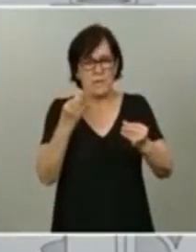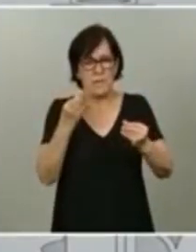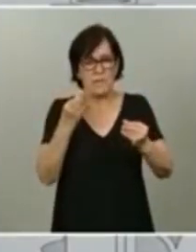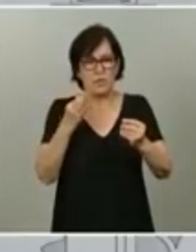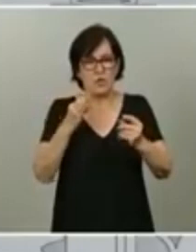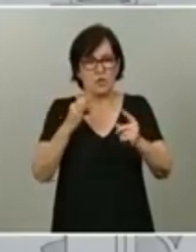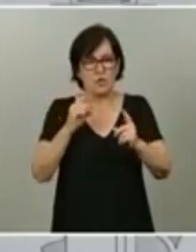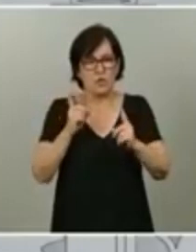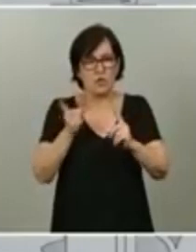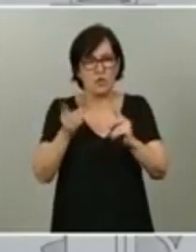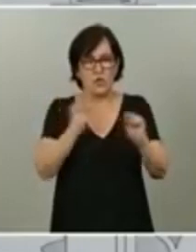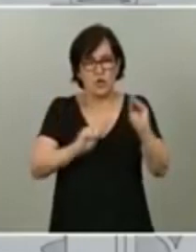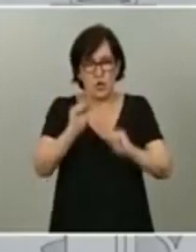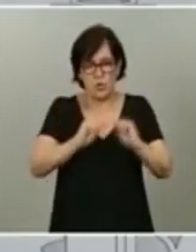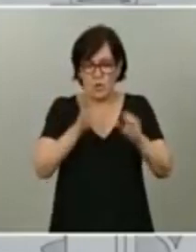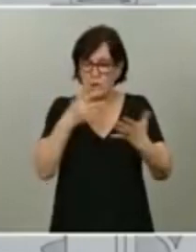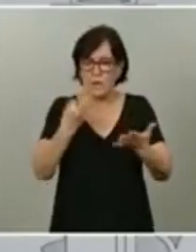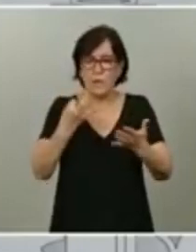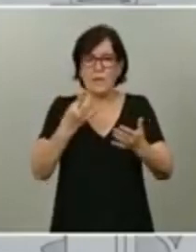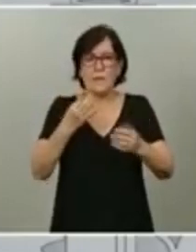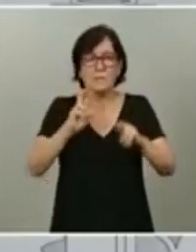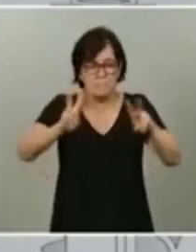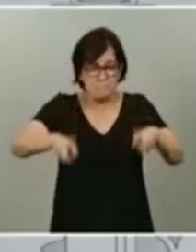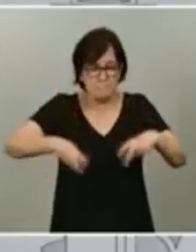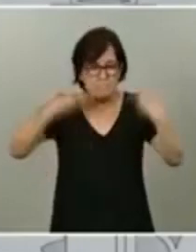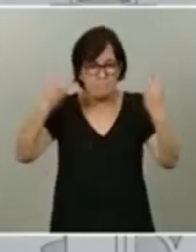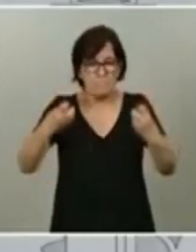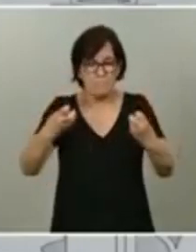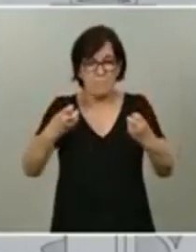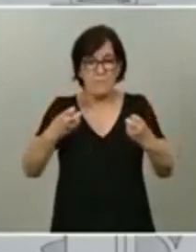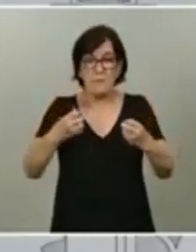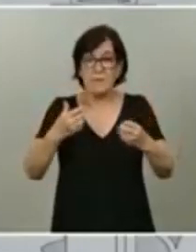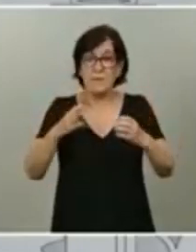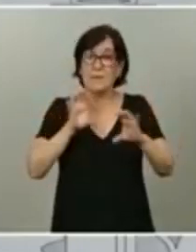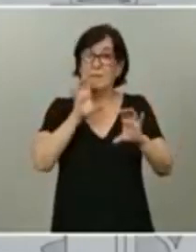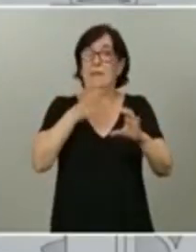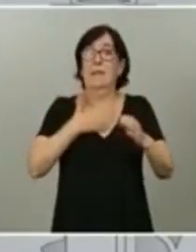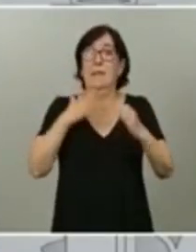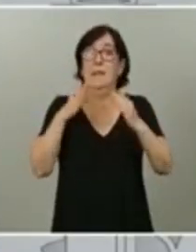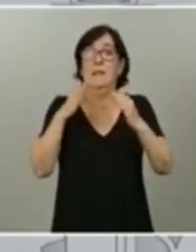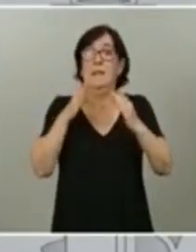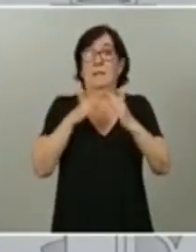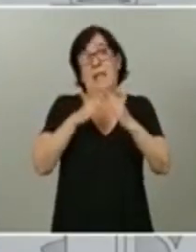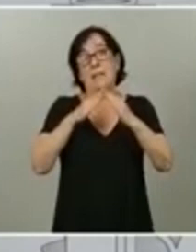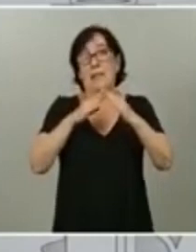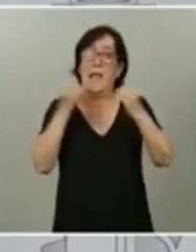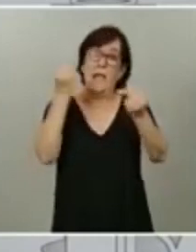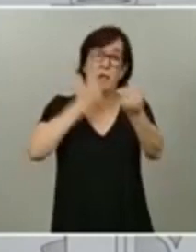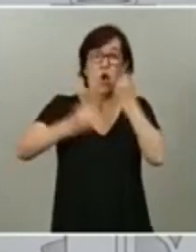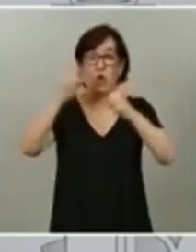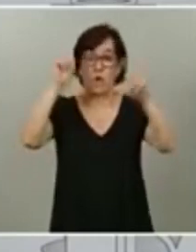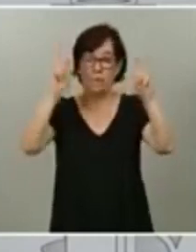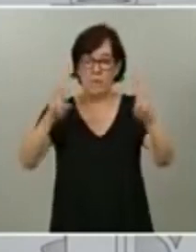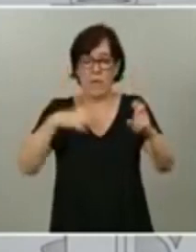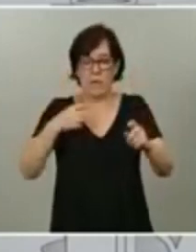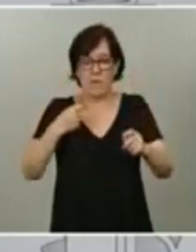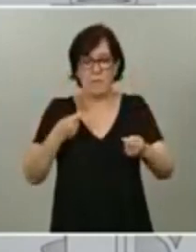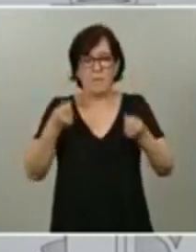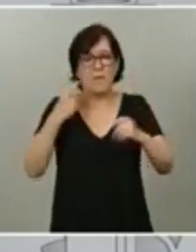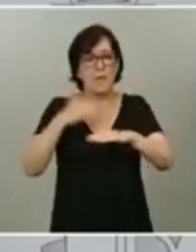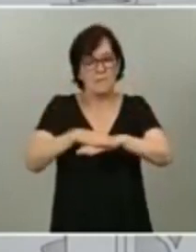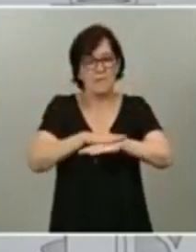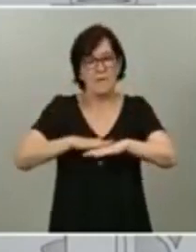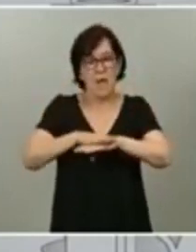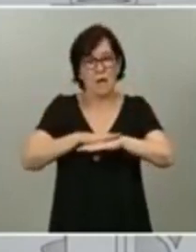consecuencia, rehabilitar, remozar el antiguo edificio de nuestra economía. Hemos de poner las bases de una nueva